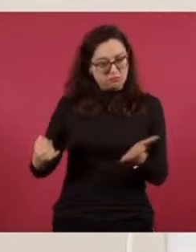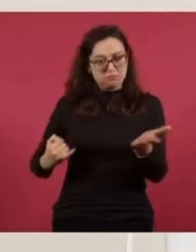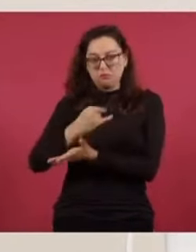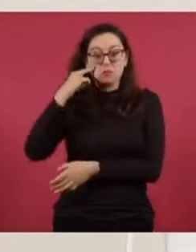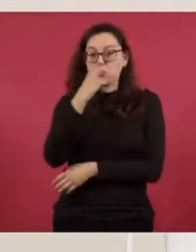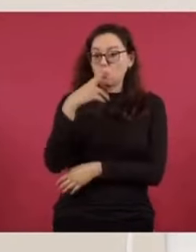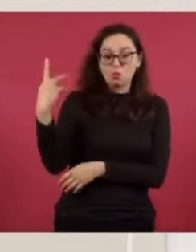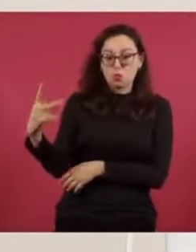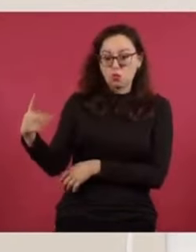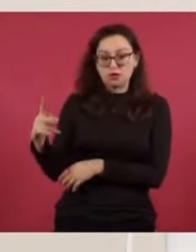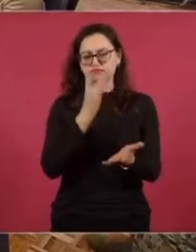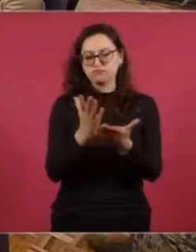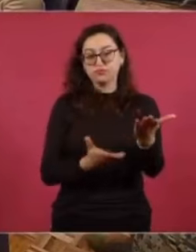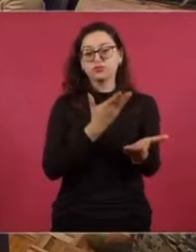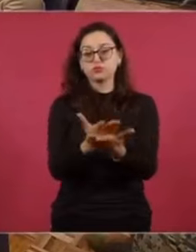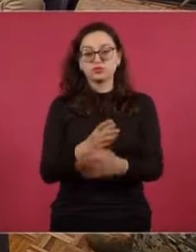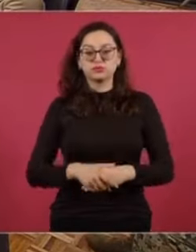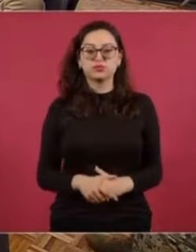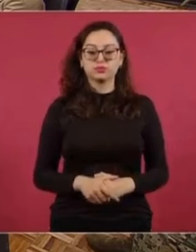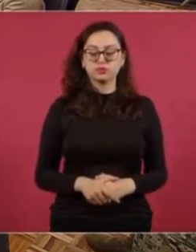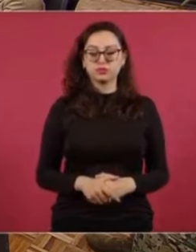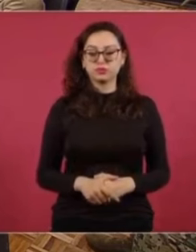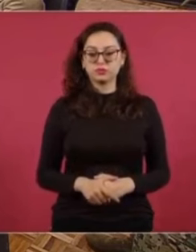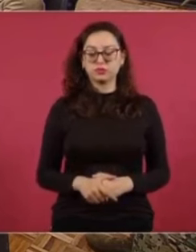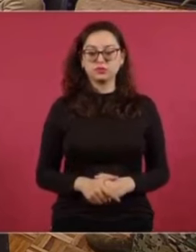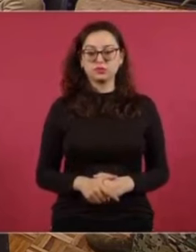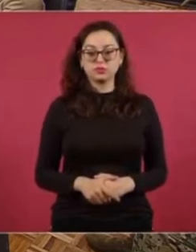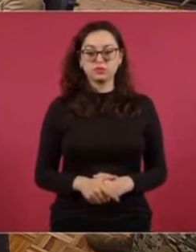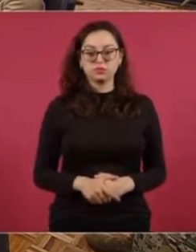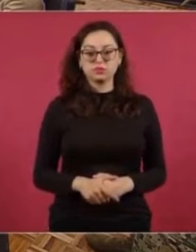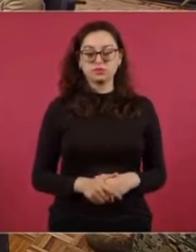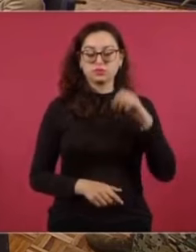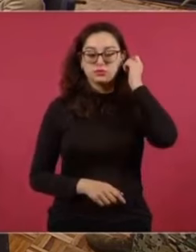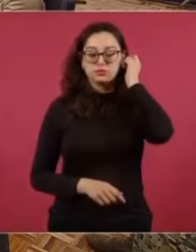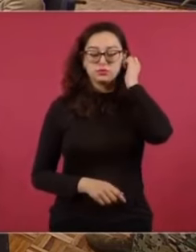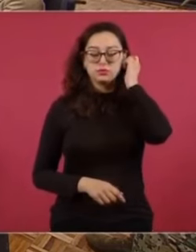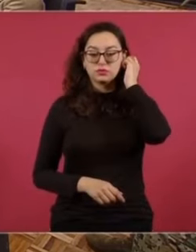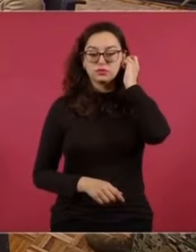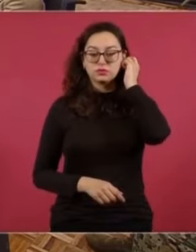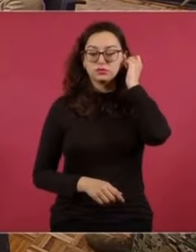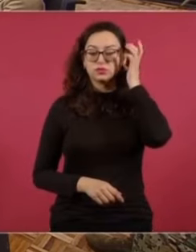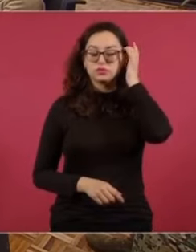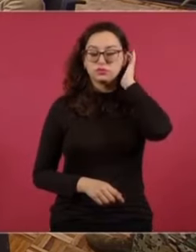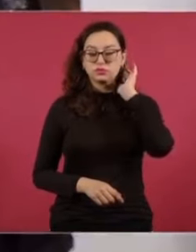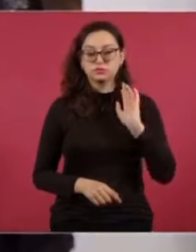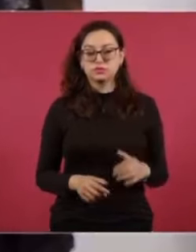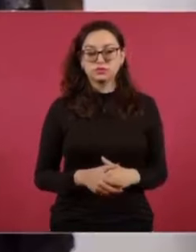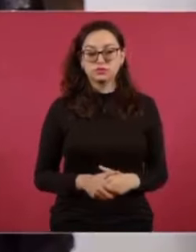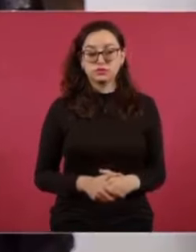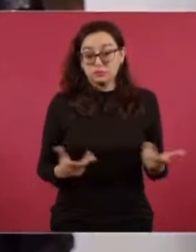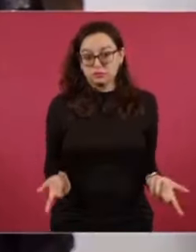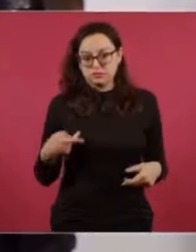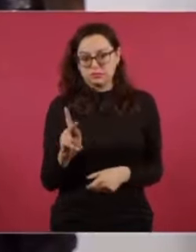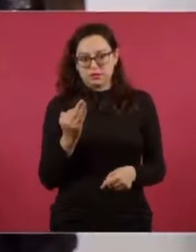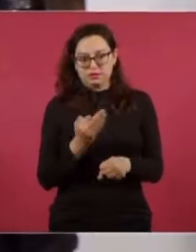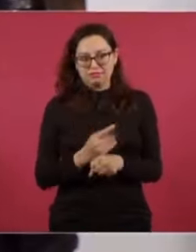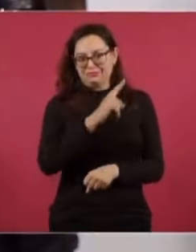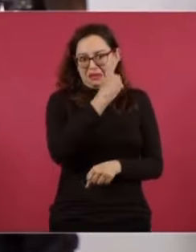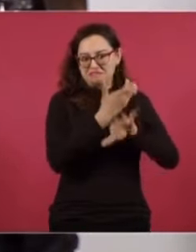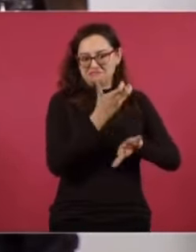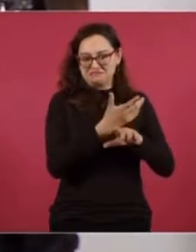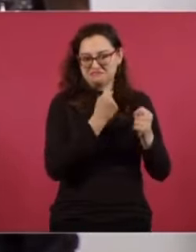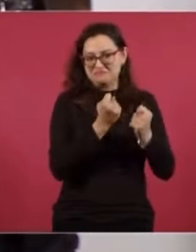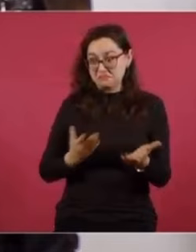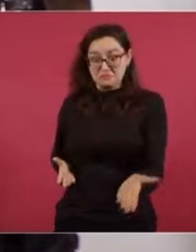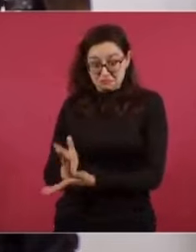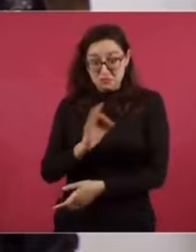decide en un proceso electoral. Esta posición de intervencionismo desde el exterior con un peso pesado con Estados Unidos puede agravar la